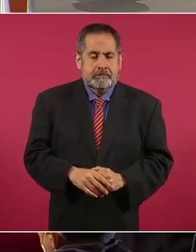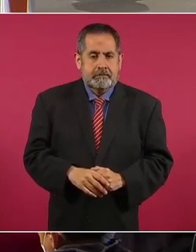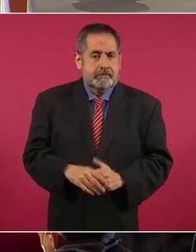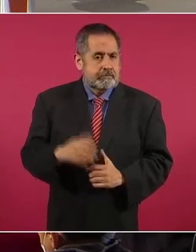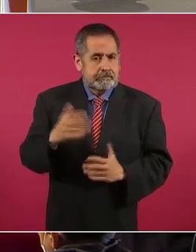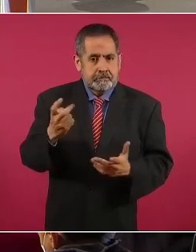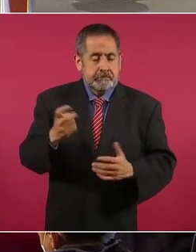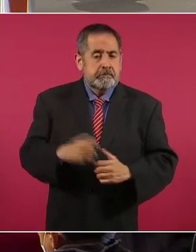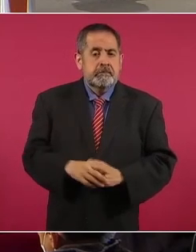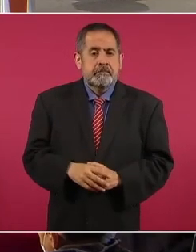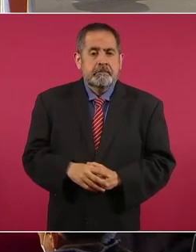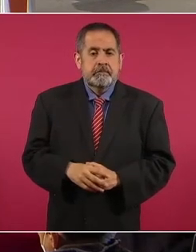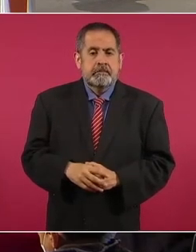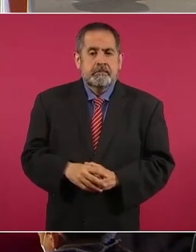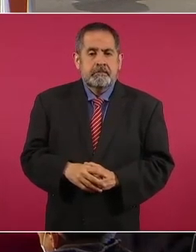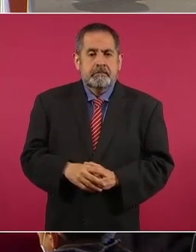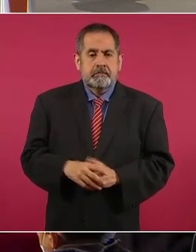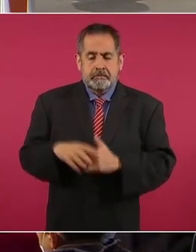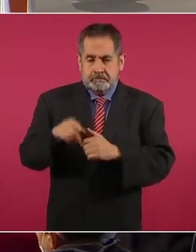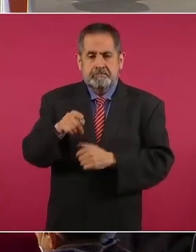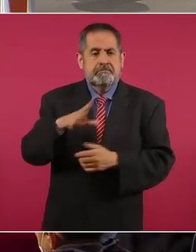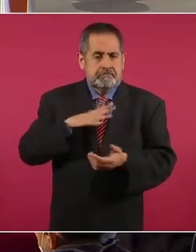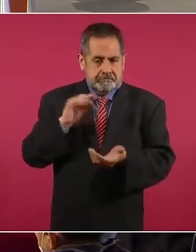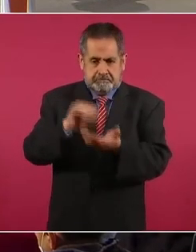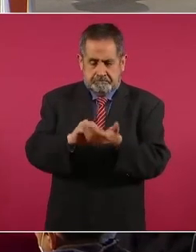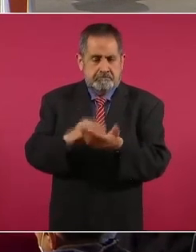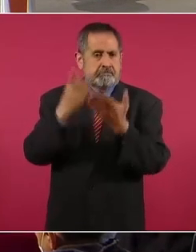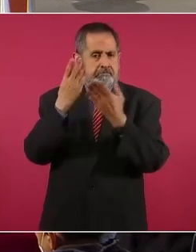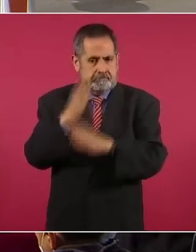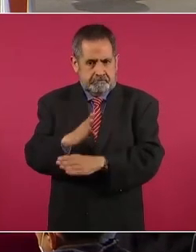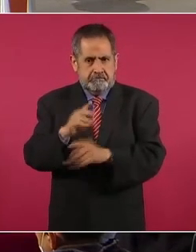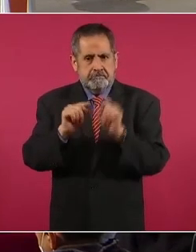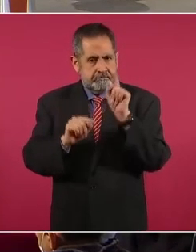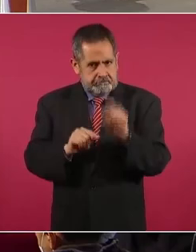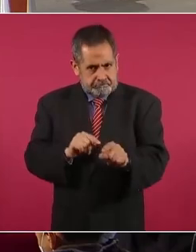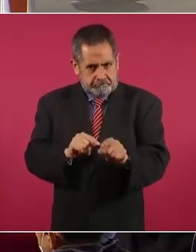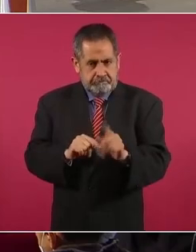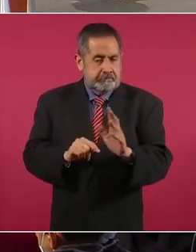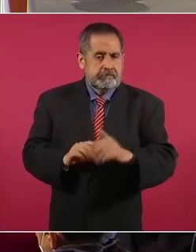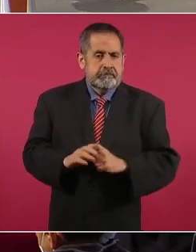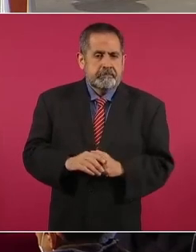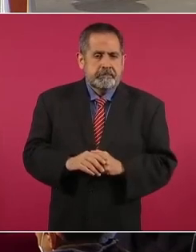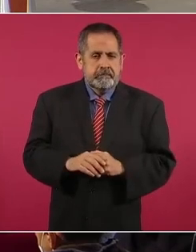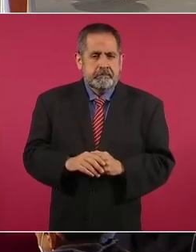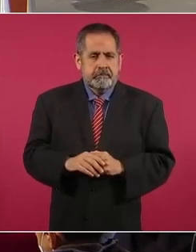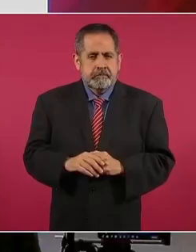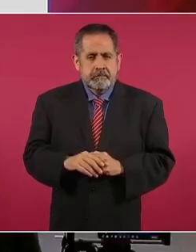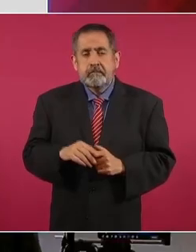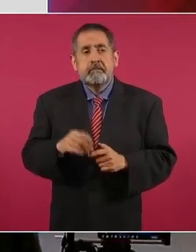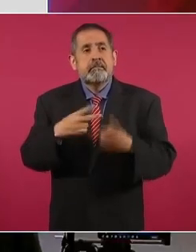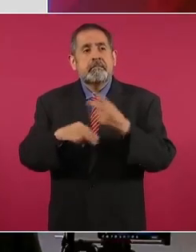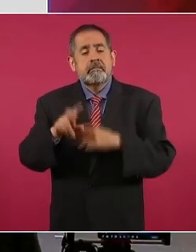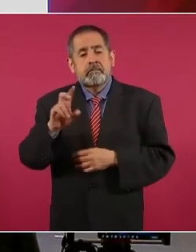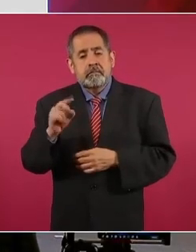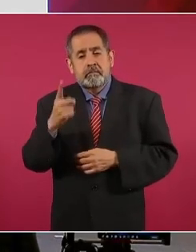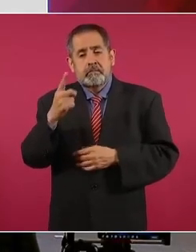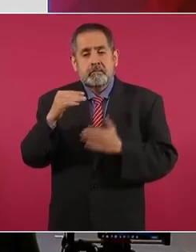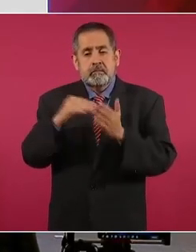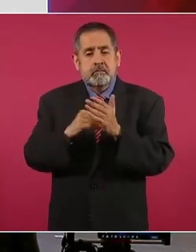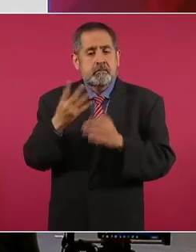Entonces, van a tener su banco y van a acudir 31 mil